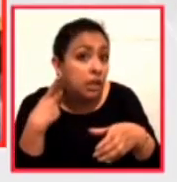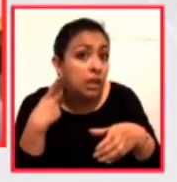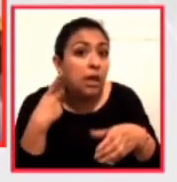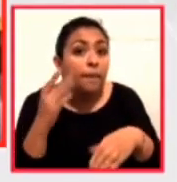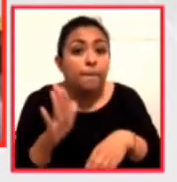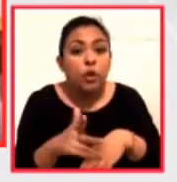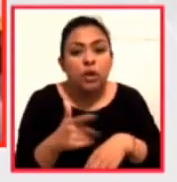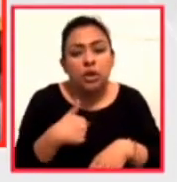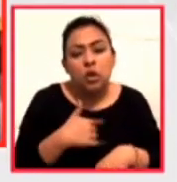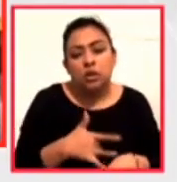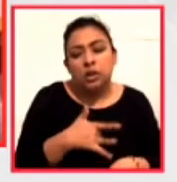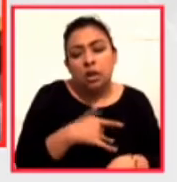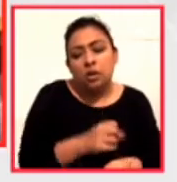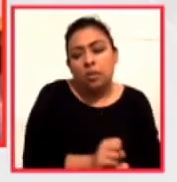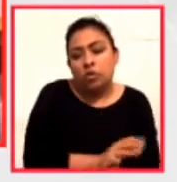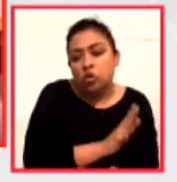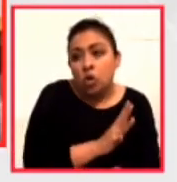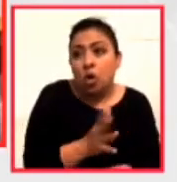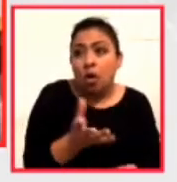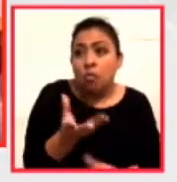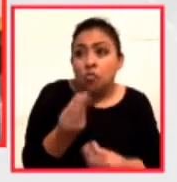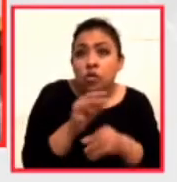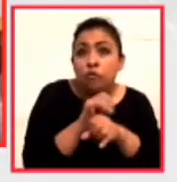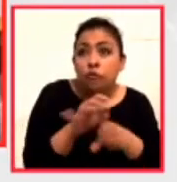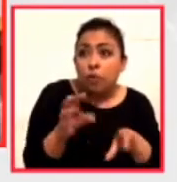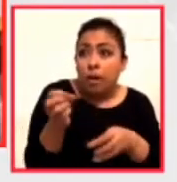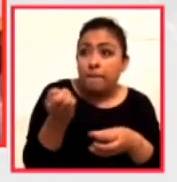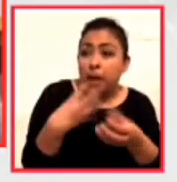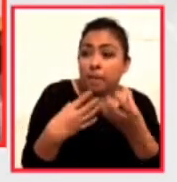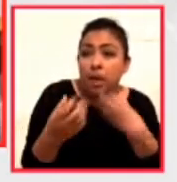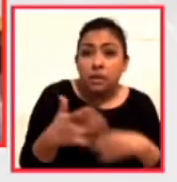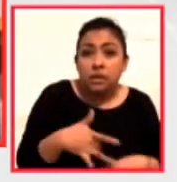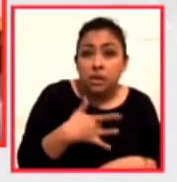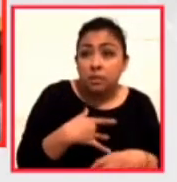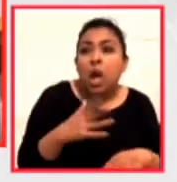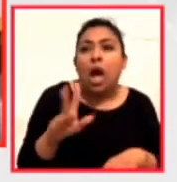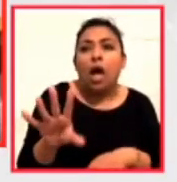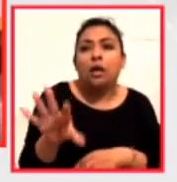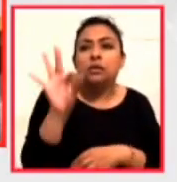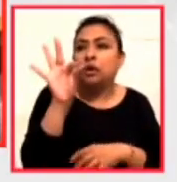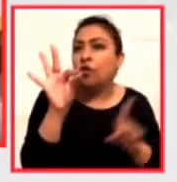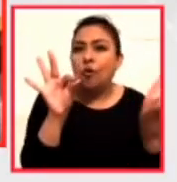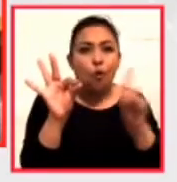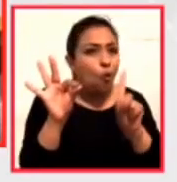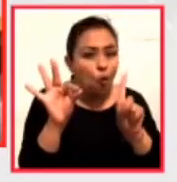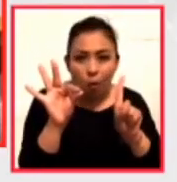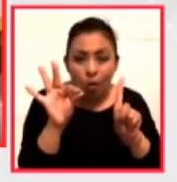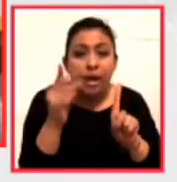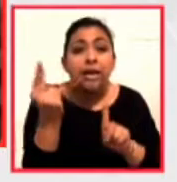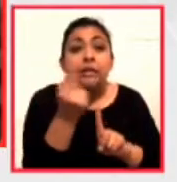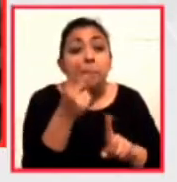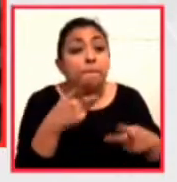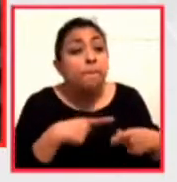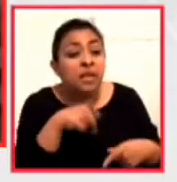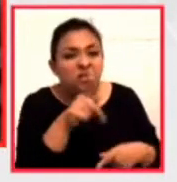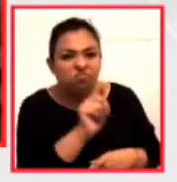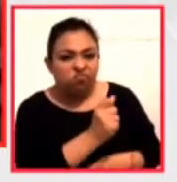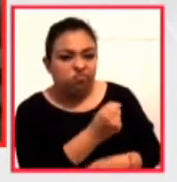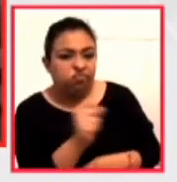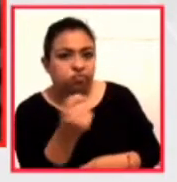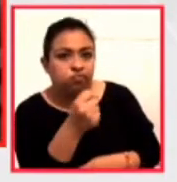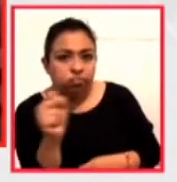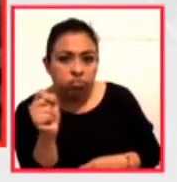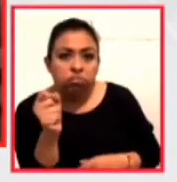emocionales y propagandísticos y de sentimiento cuando lo que necesitamos es gente que sea capaz de operar técnicamente